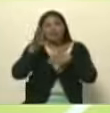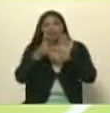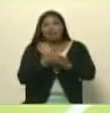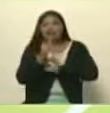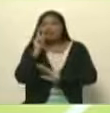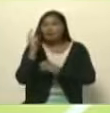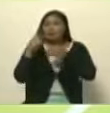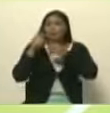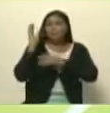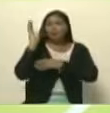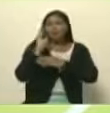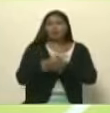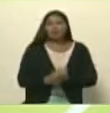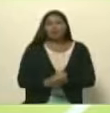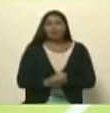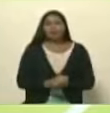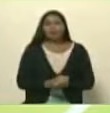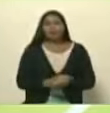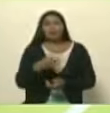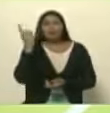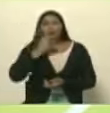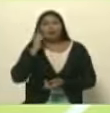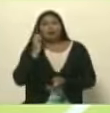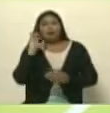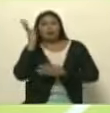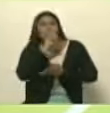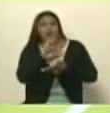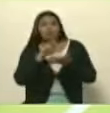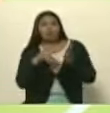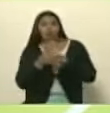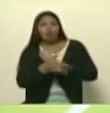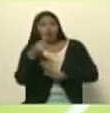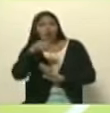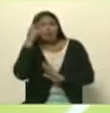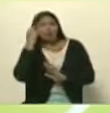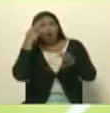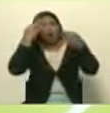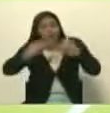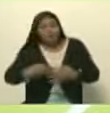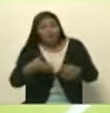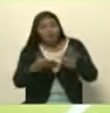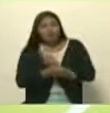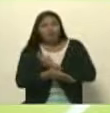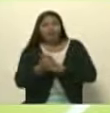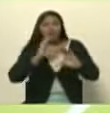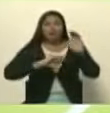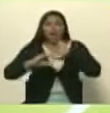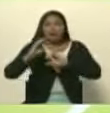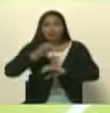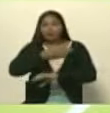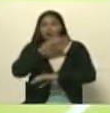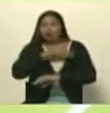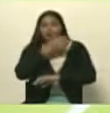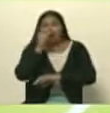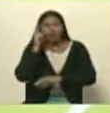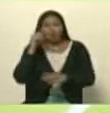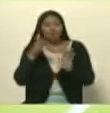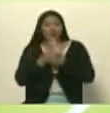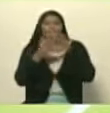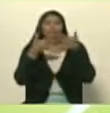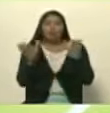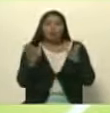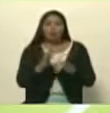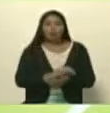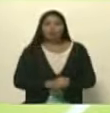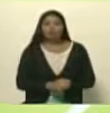componencia de Darío Vivas en la Asamblea Nacional. Hoy es el día oficialmente de los comunicadores y de las comunicadoras populares.